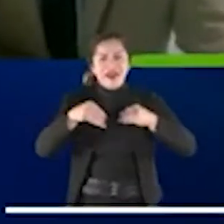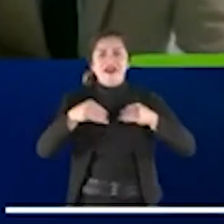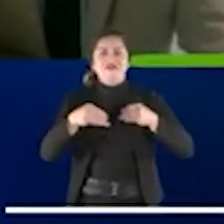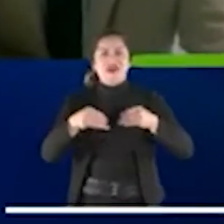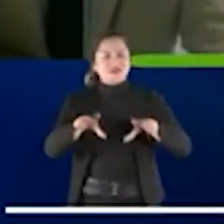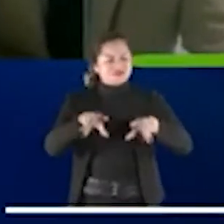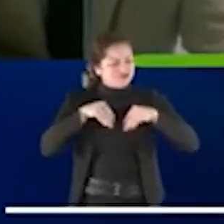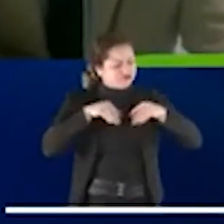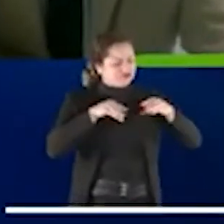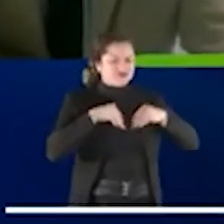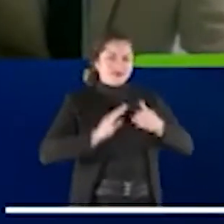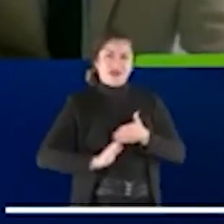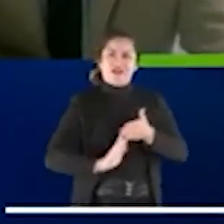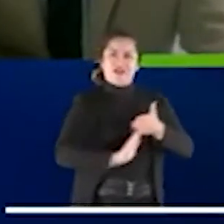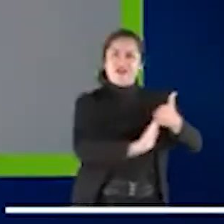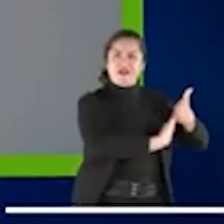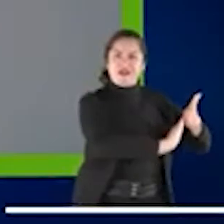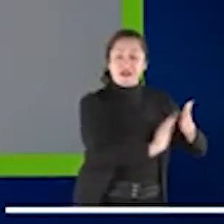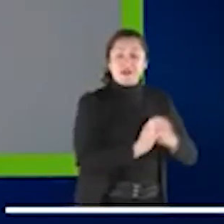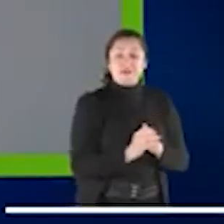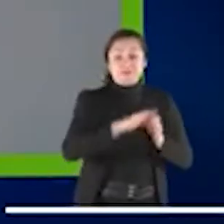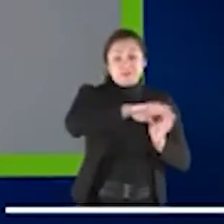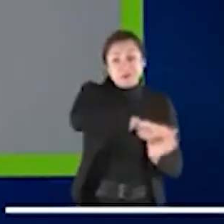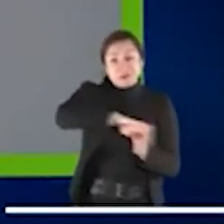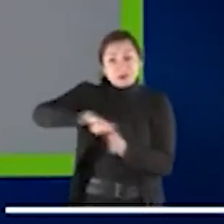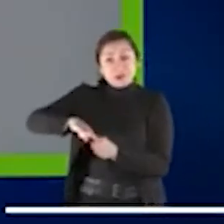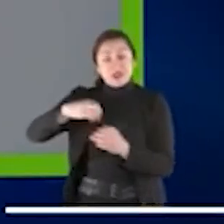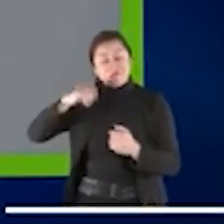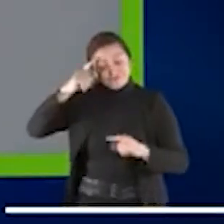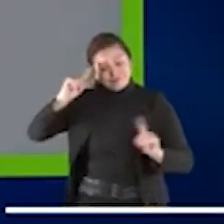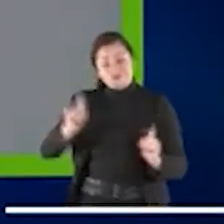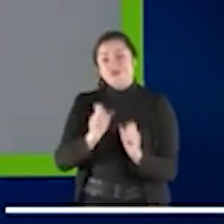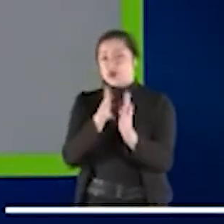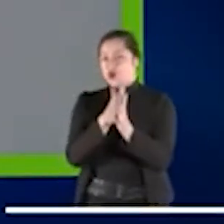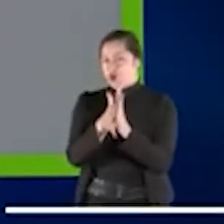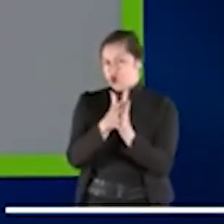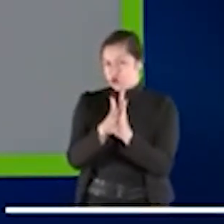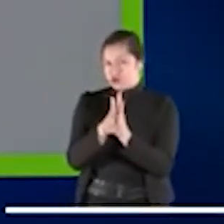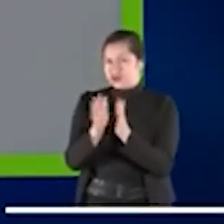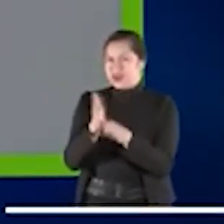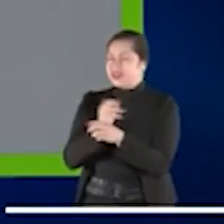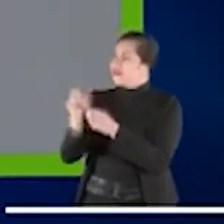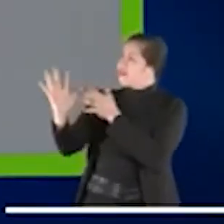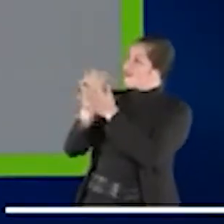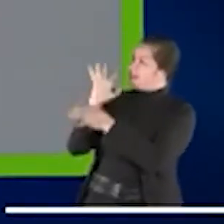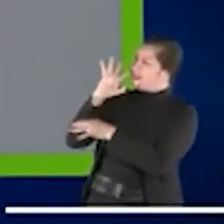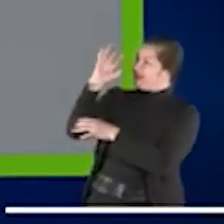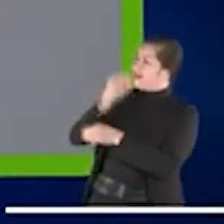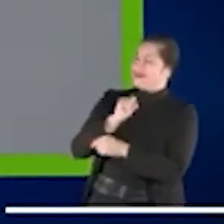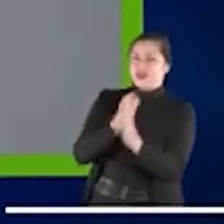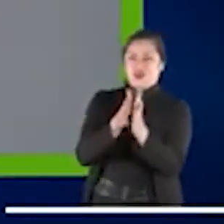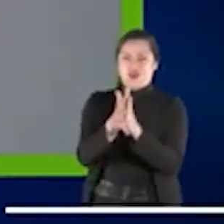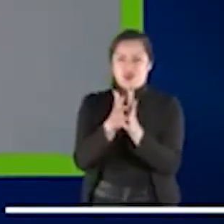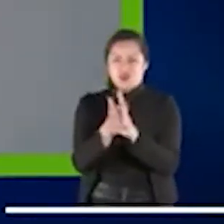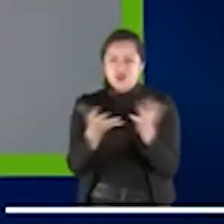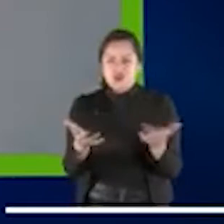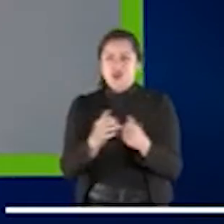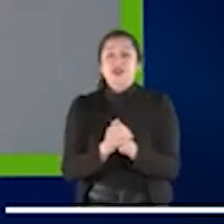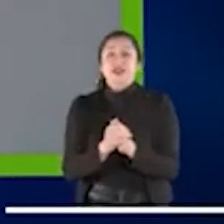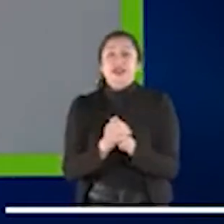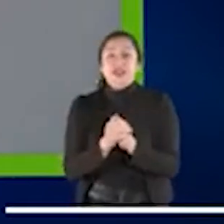Pues, un poco al modo de conclusión de lo que has dicho y de esta primera parte, Nacho,